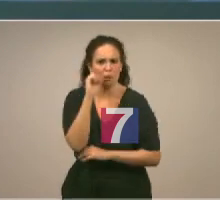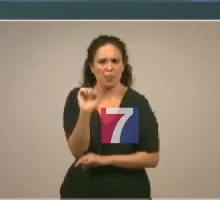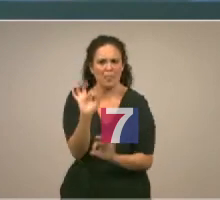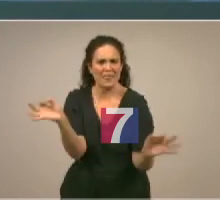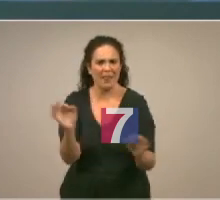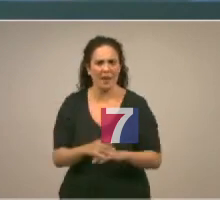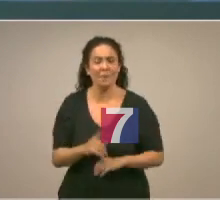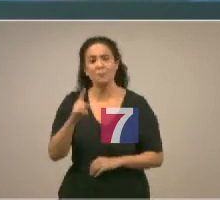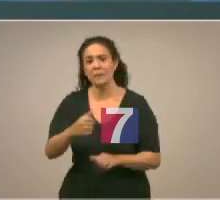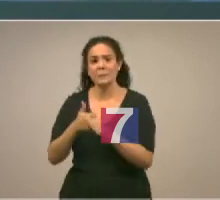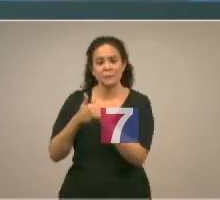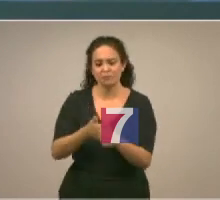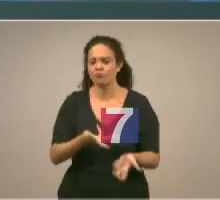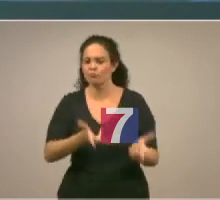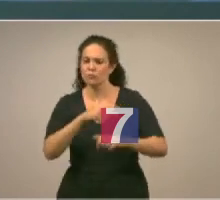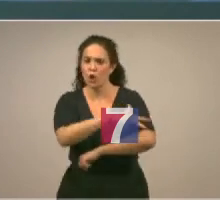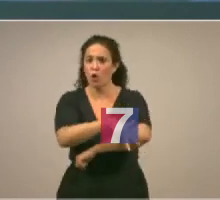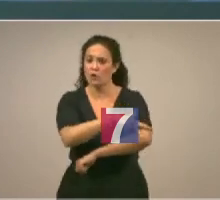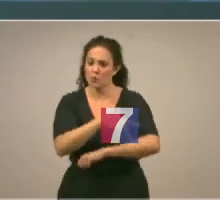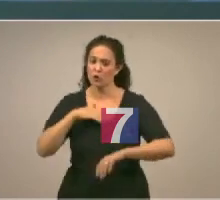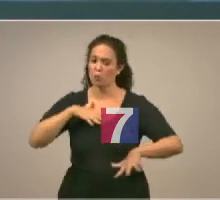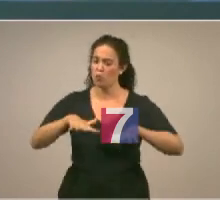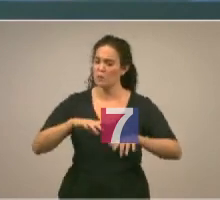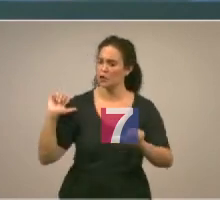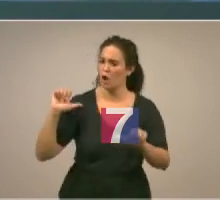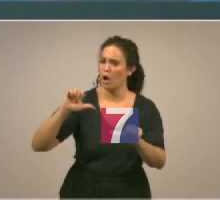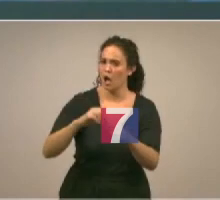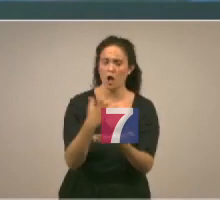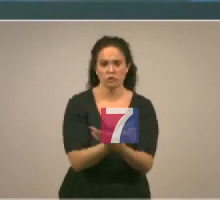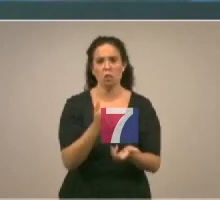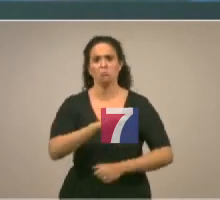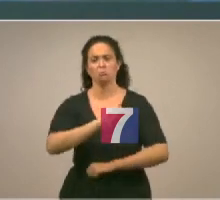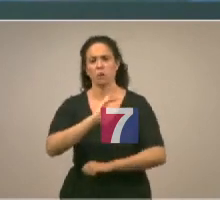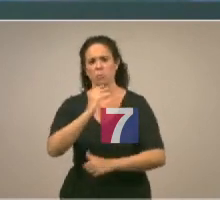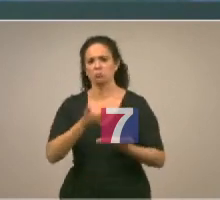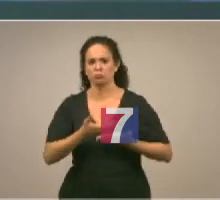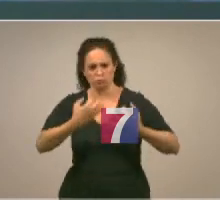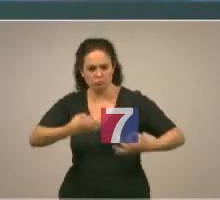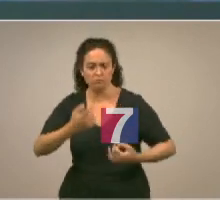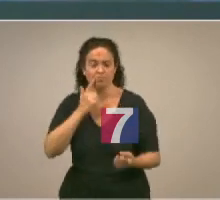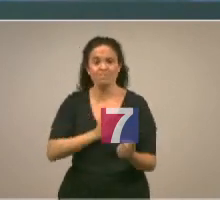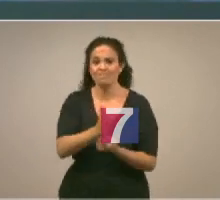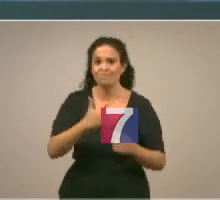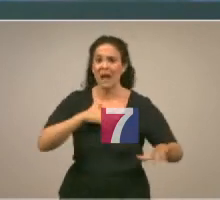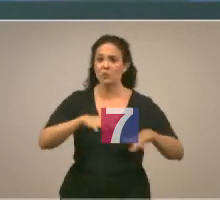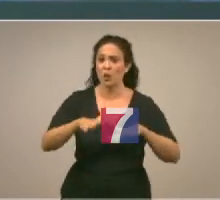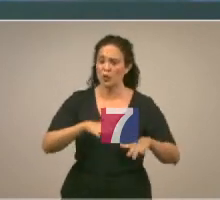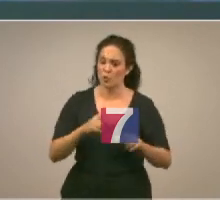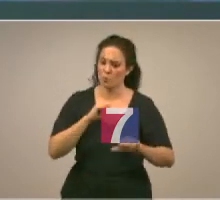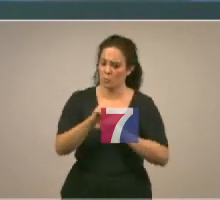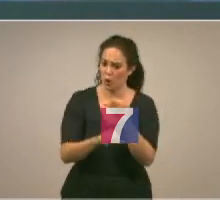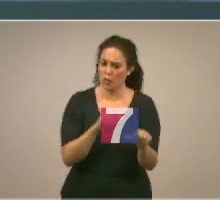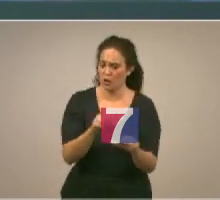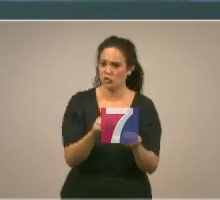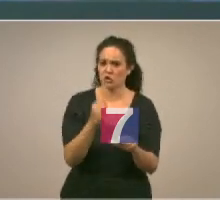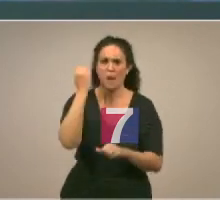avala la actuación del gobierno vasco en el vertedero de Zaldívar se avala la actuación tanto en lo que en lo que se refiere a los procesos